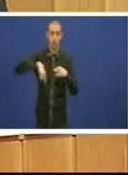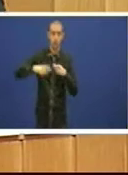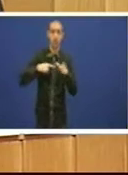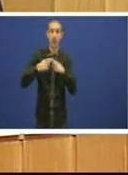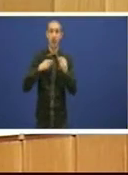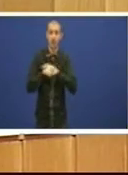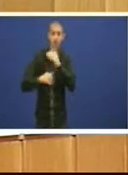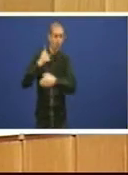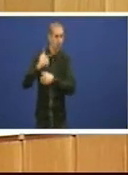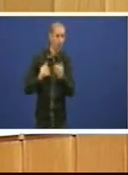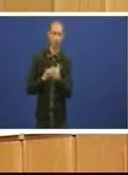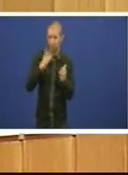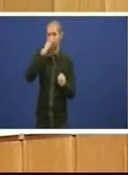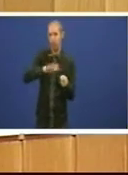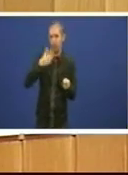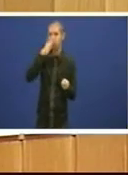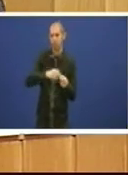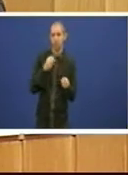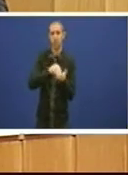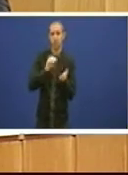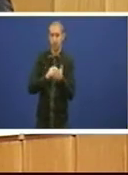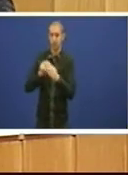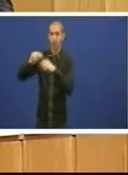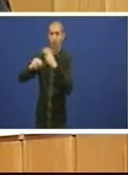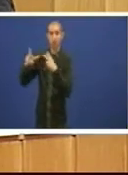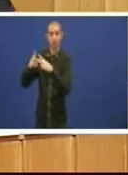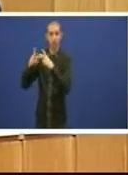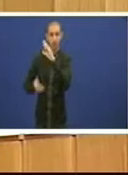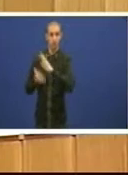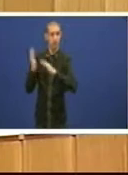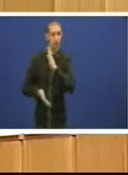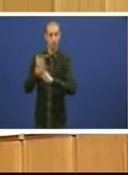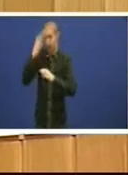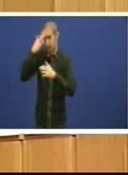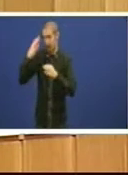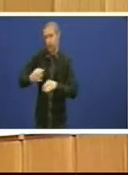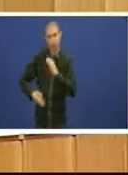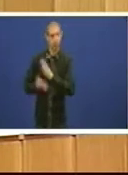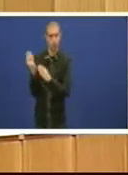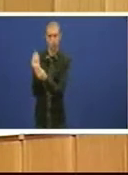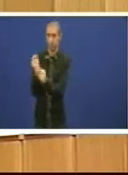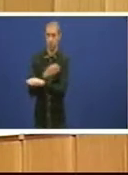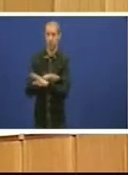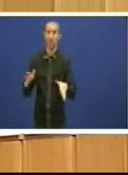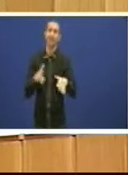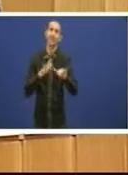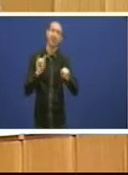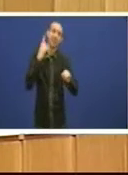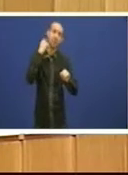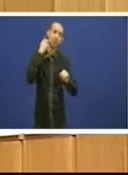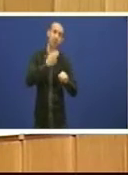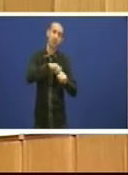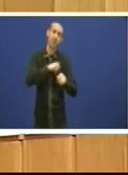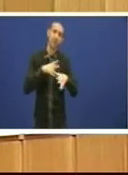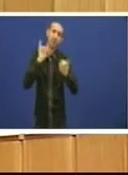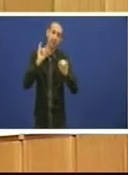denunciou que a obra social estaba en risco. Pero parece que nín o Banco de España, nín o Goberno